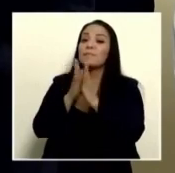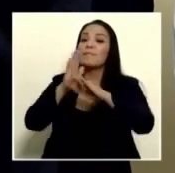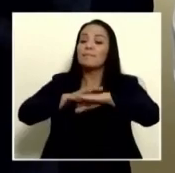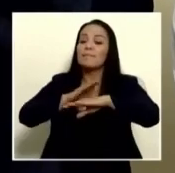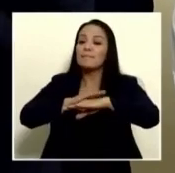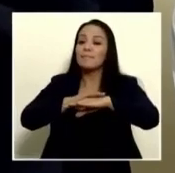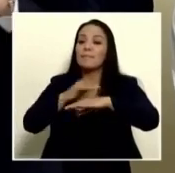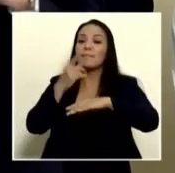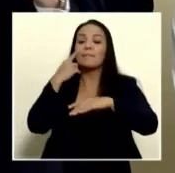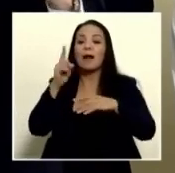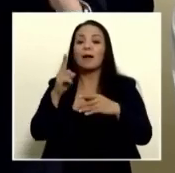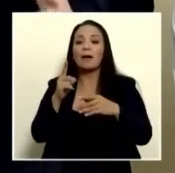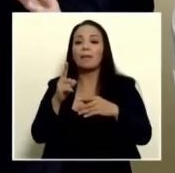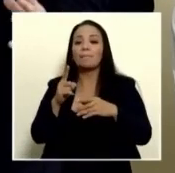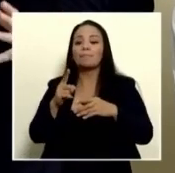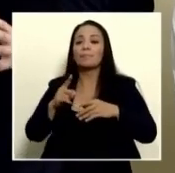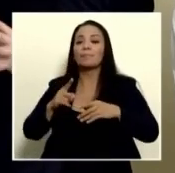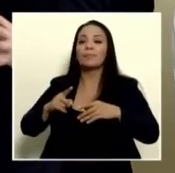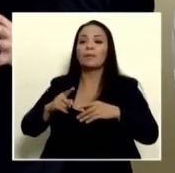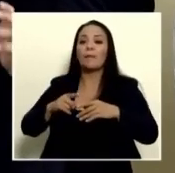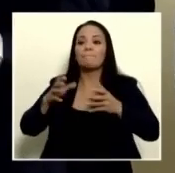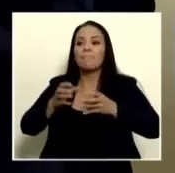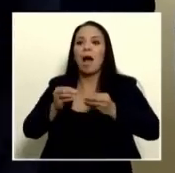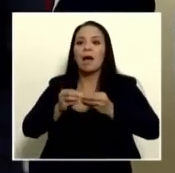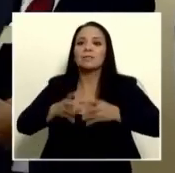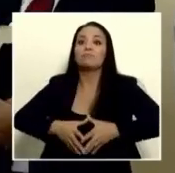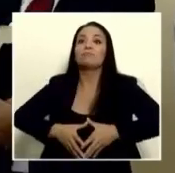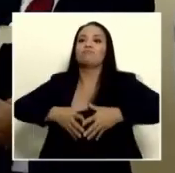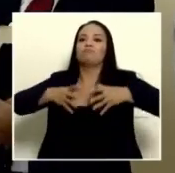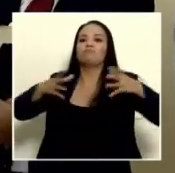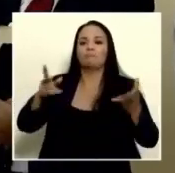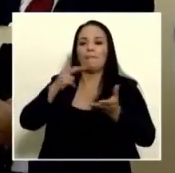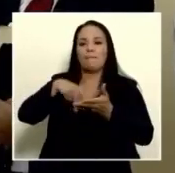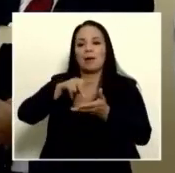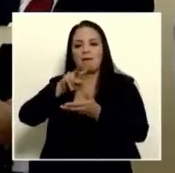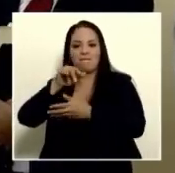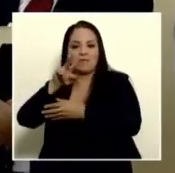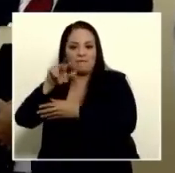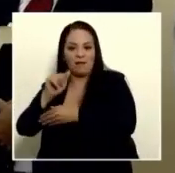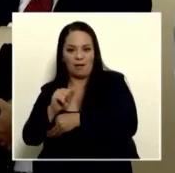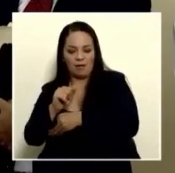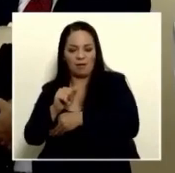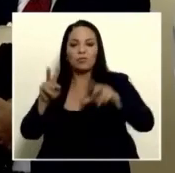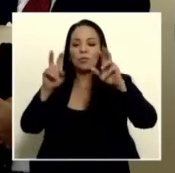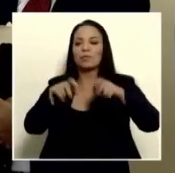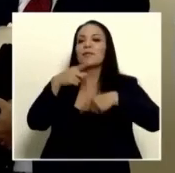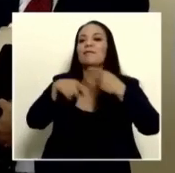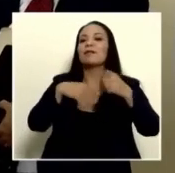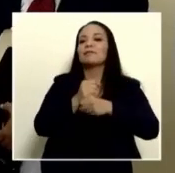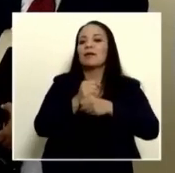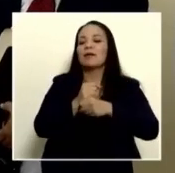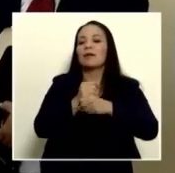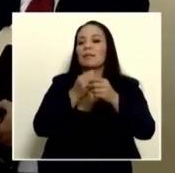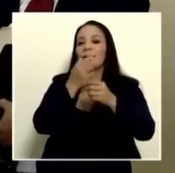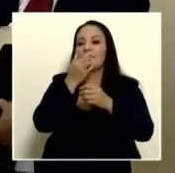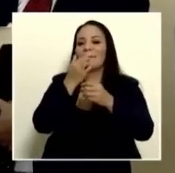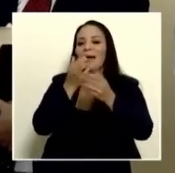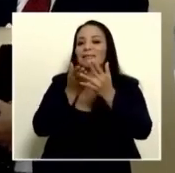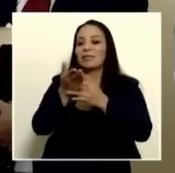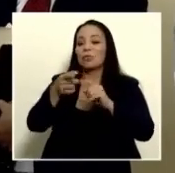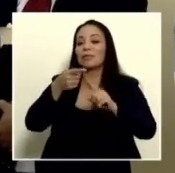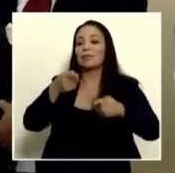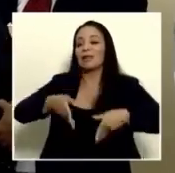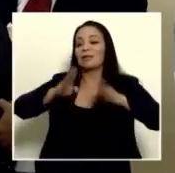para cuadriplicar el Parque Viva, y según ellos, lo que iban a hacer era hacer el acceso desde la 27.